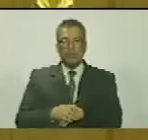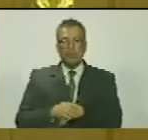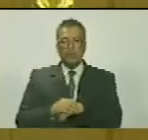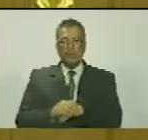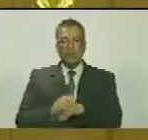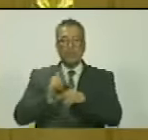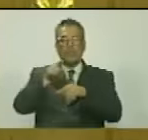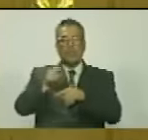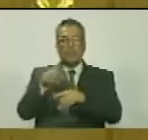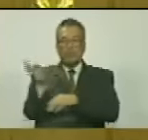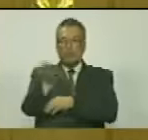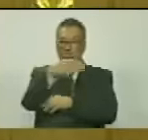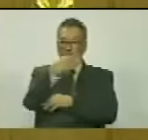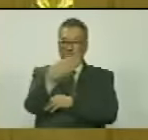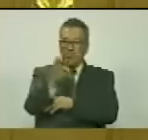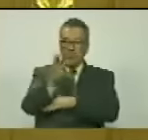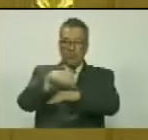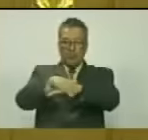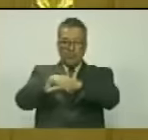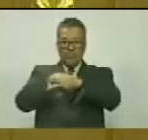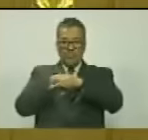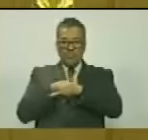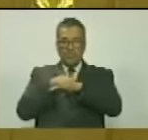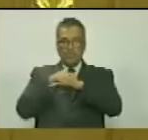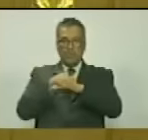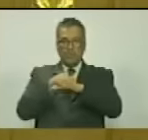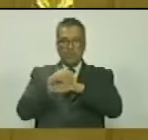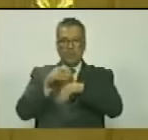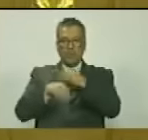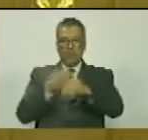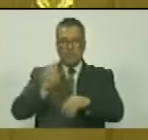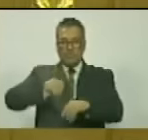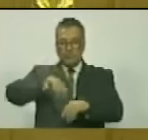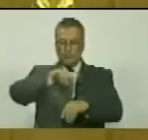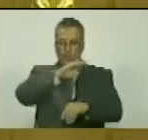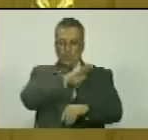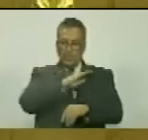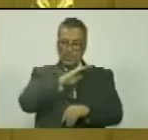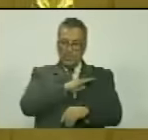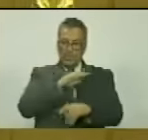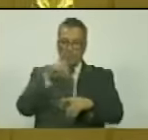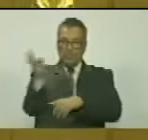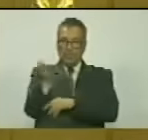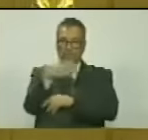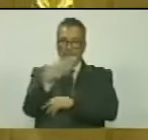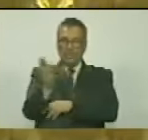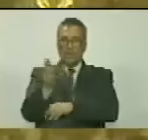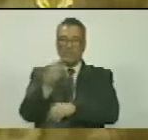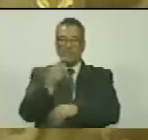arrió la bandera inglesa e hizo nuestro pabellón patrio.